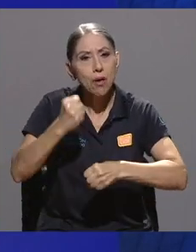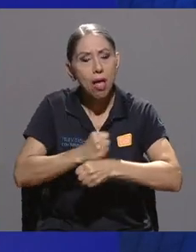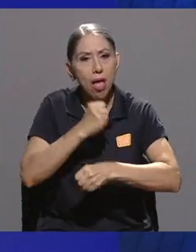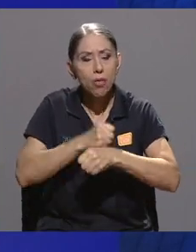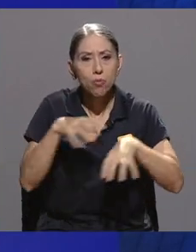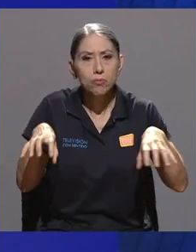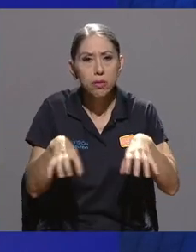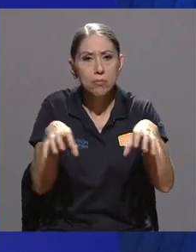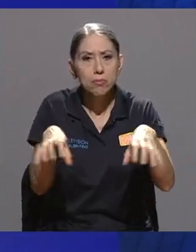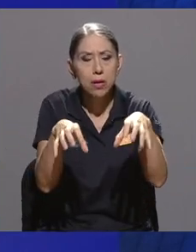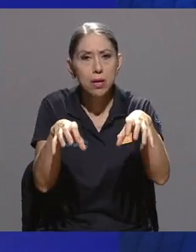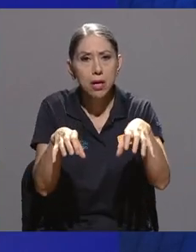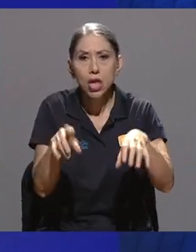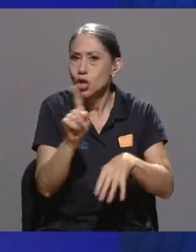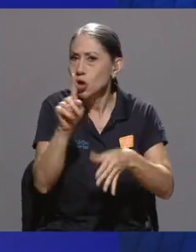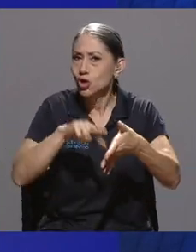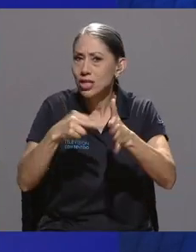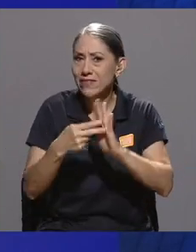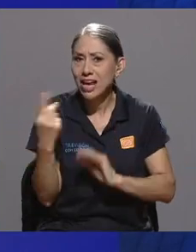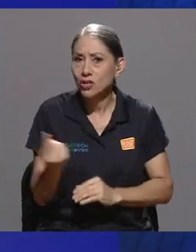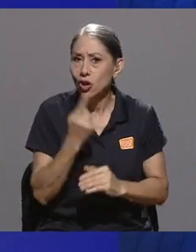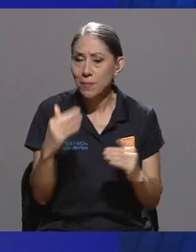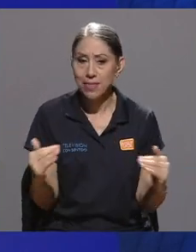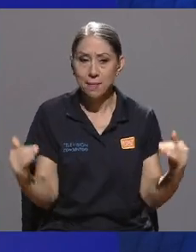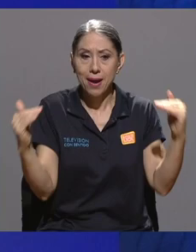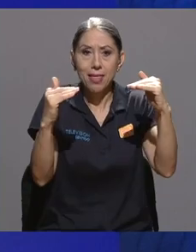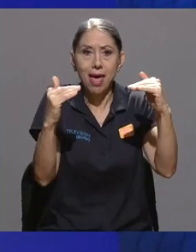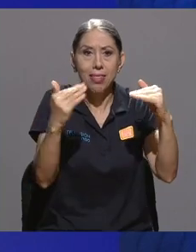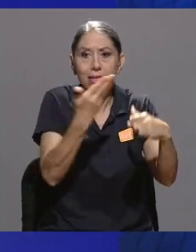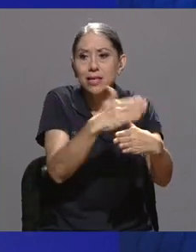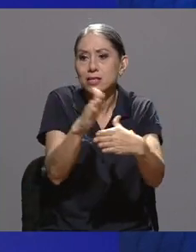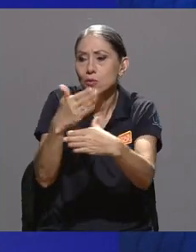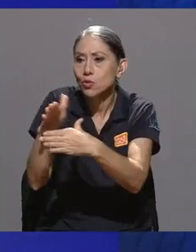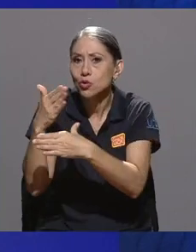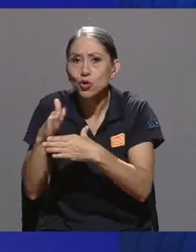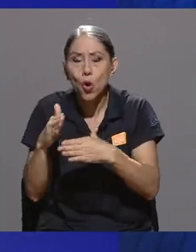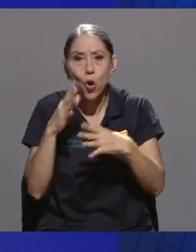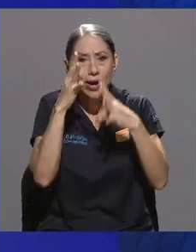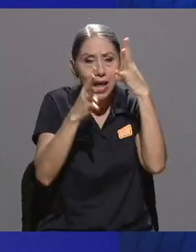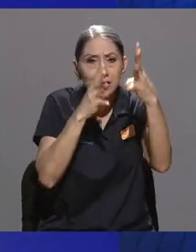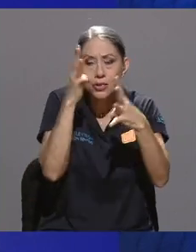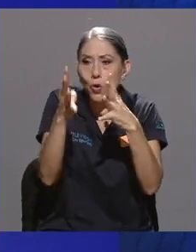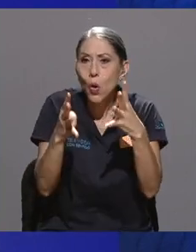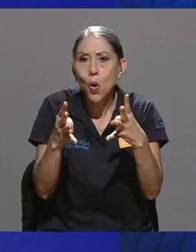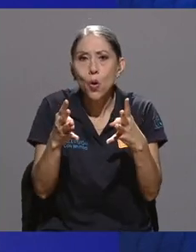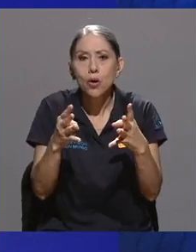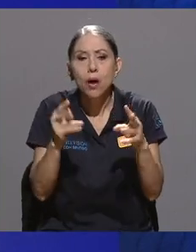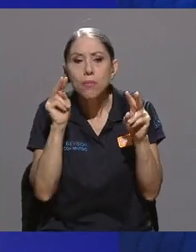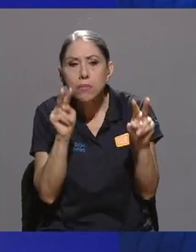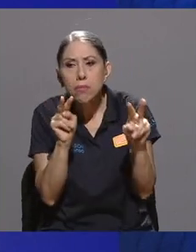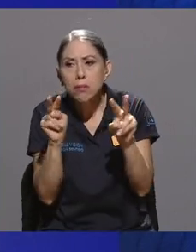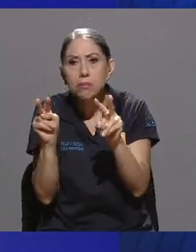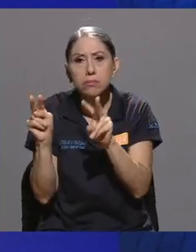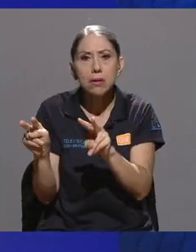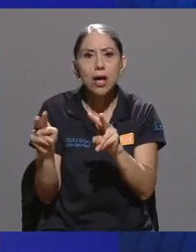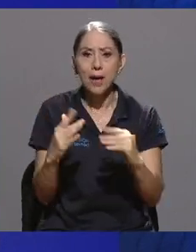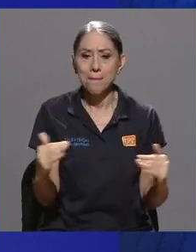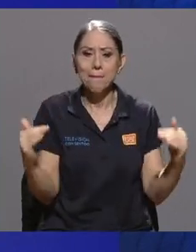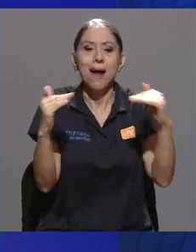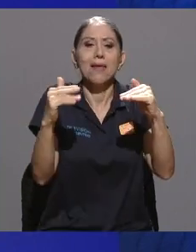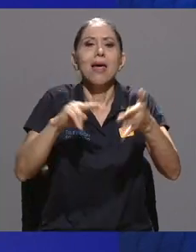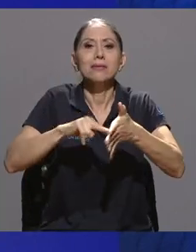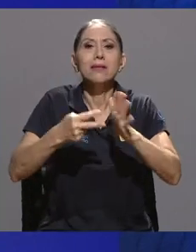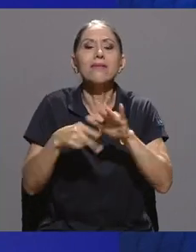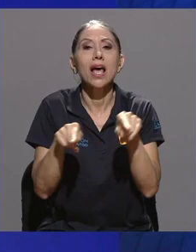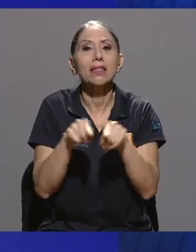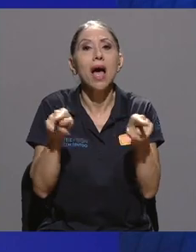solo paridad en espacios de distribución, de producción, de creación, de valoración, sino paridad también implica que nos den